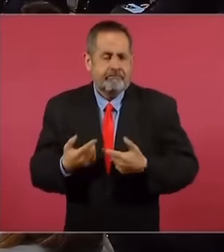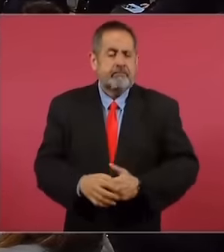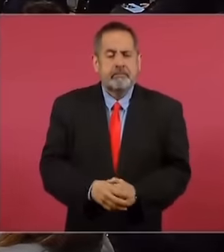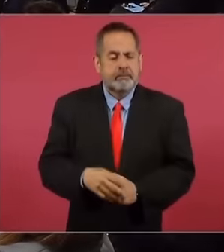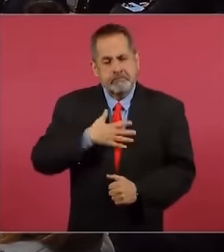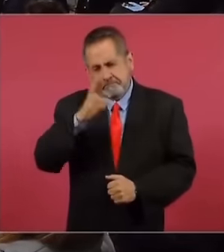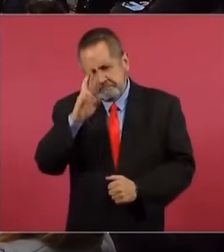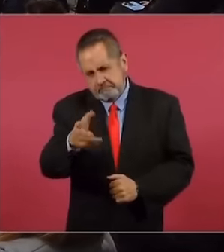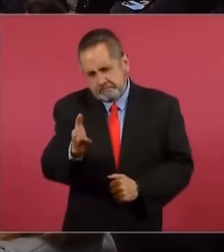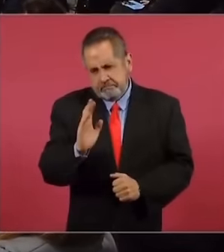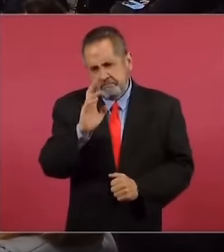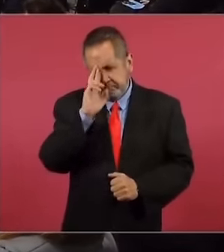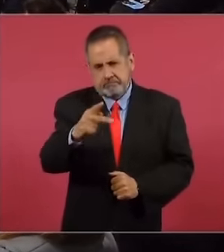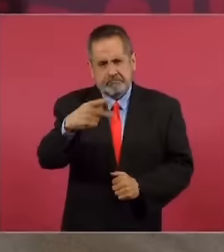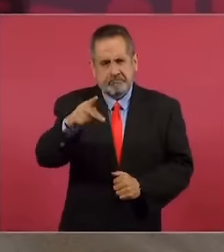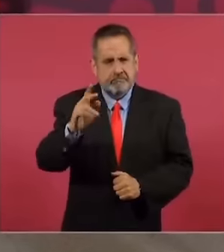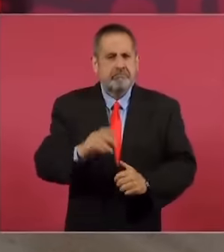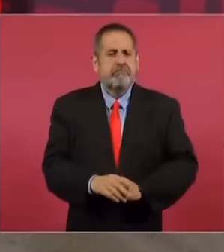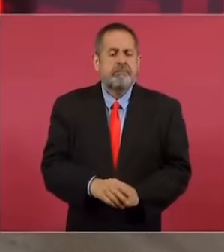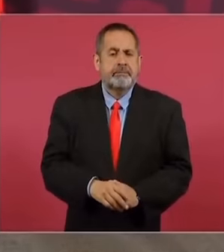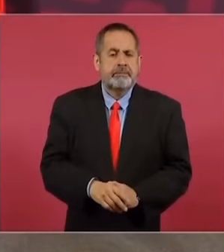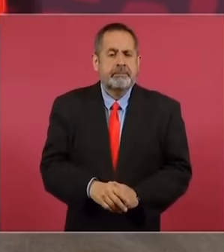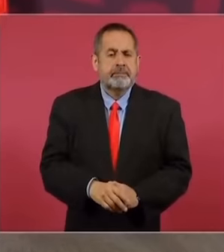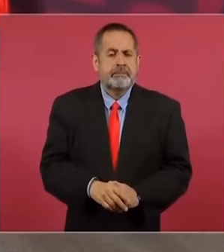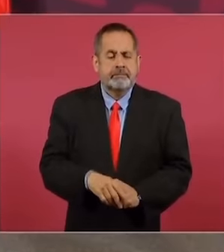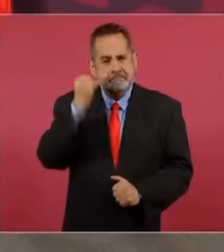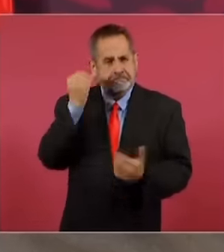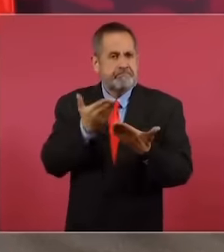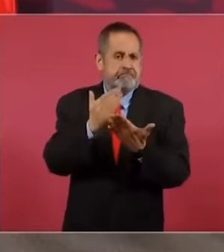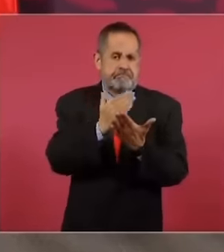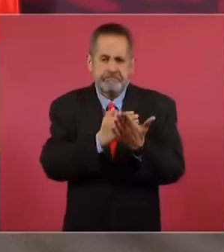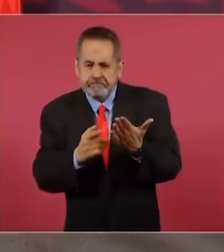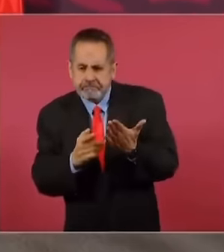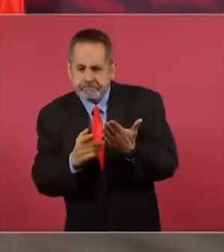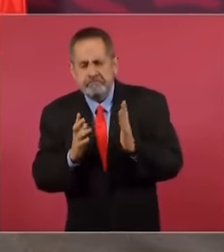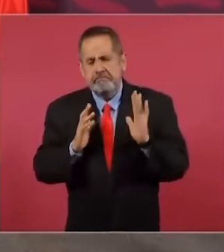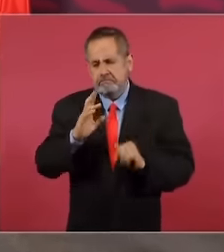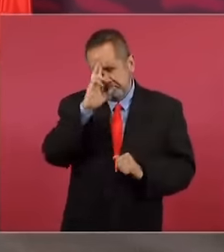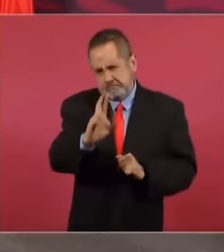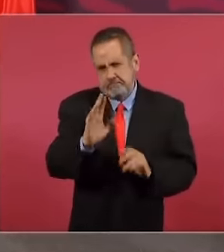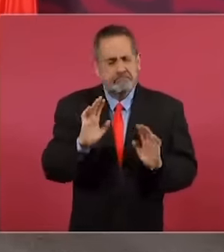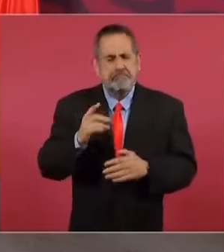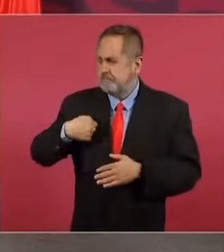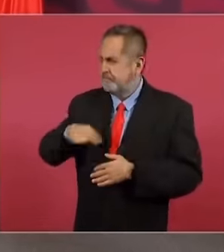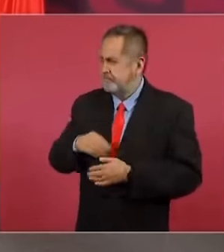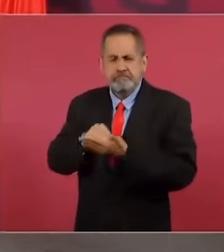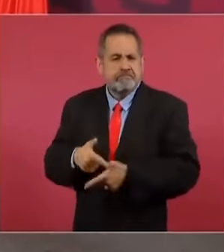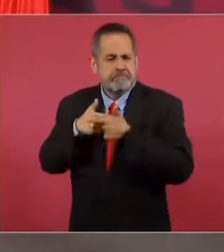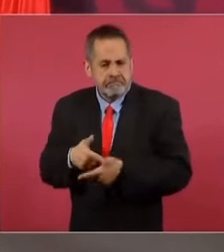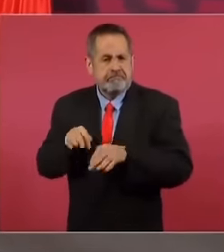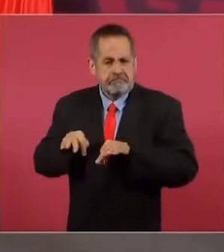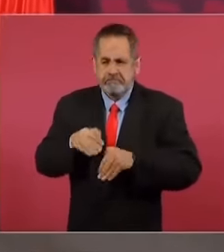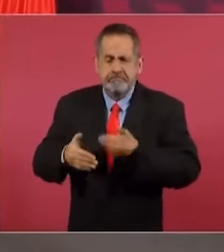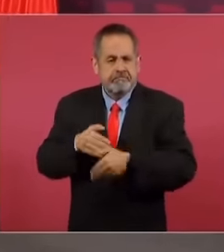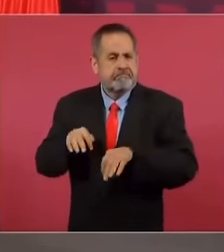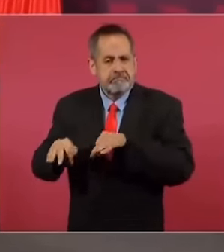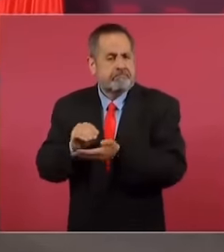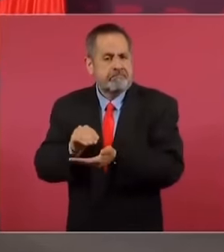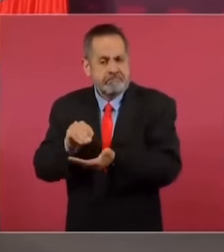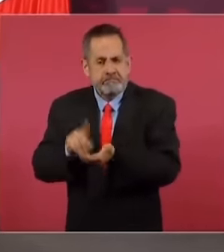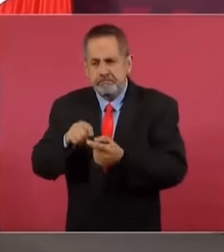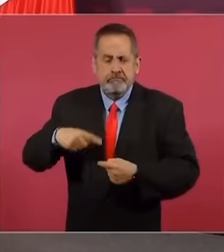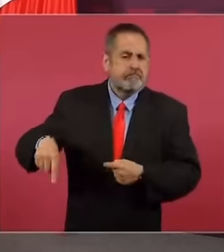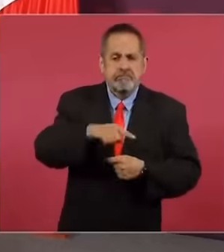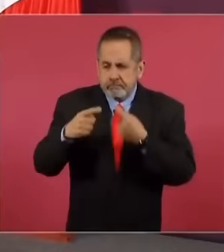respeto tus planteamientos, los respeto, y vamos nosotros a seguir trabajando siempre en beneficio